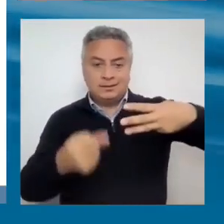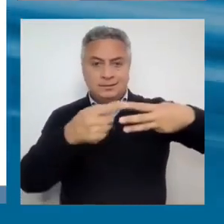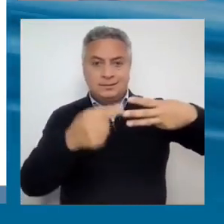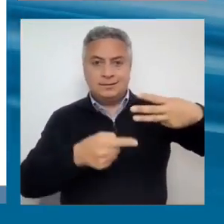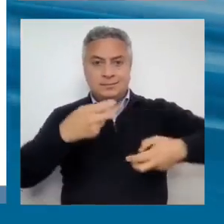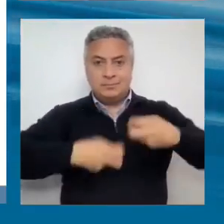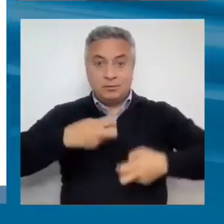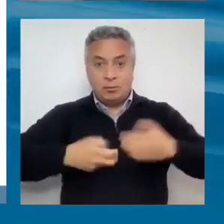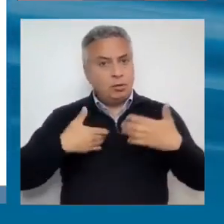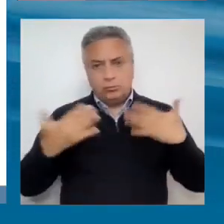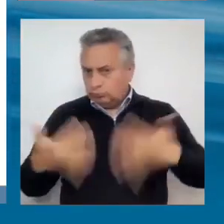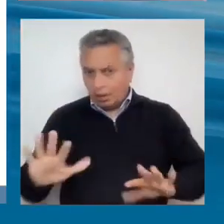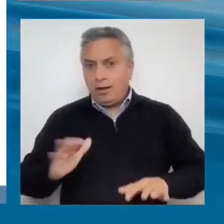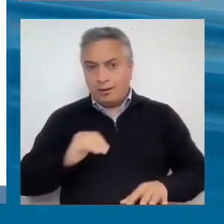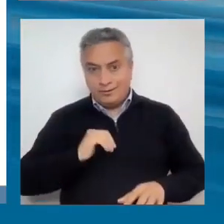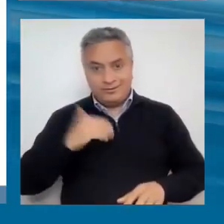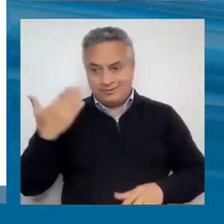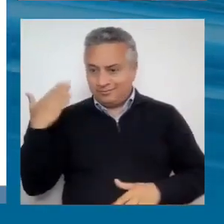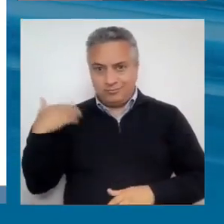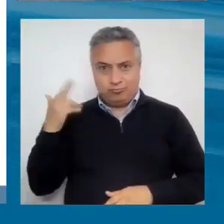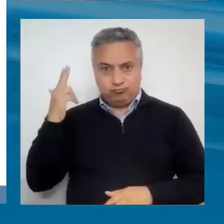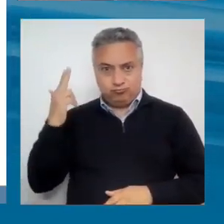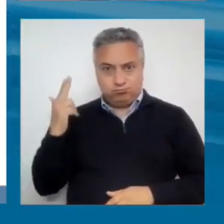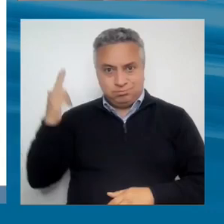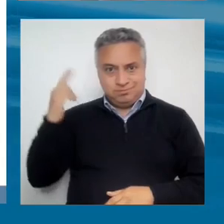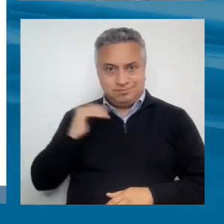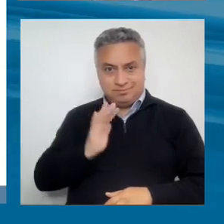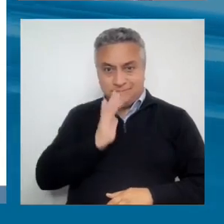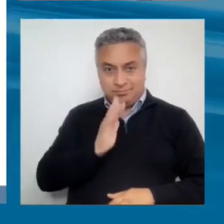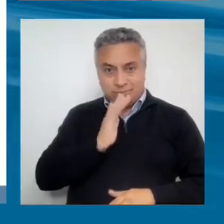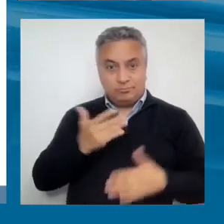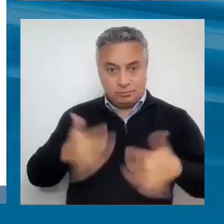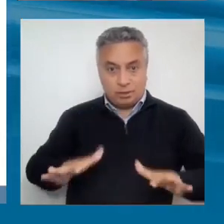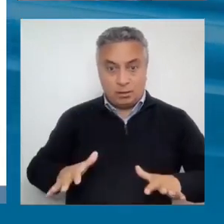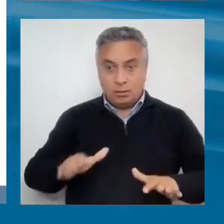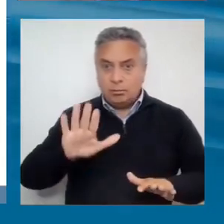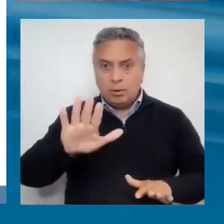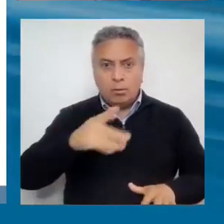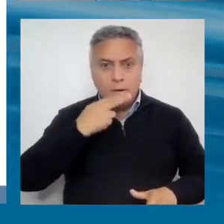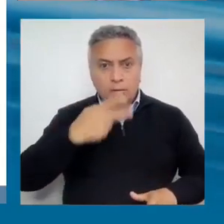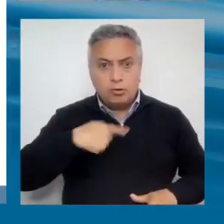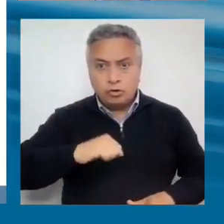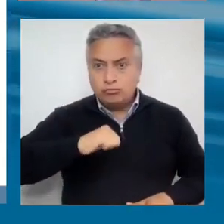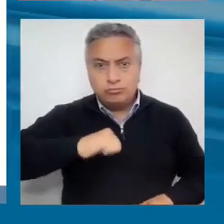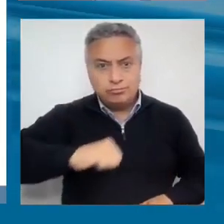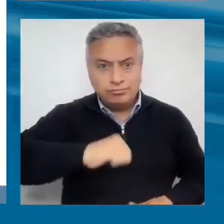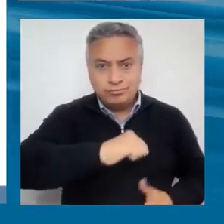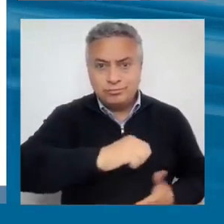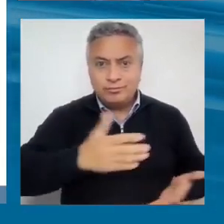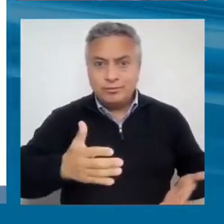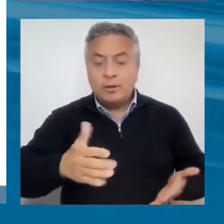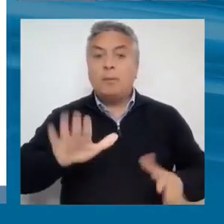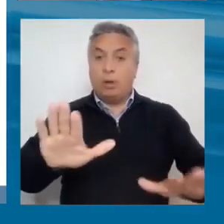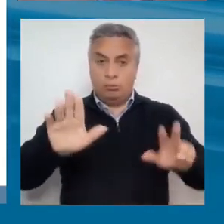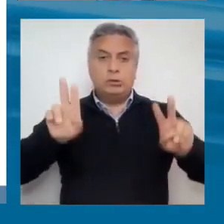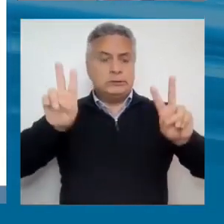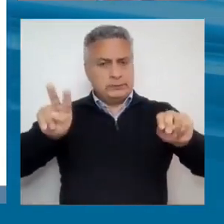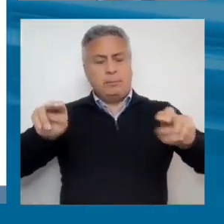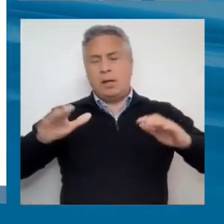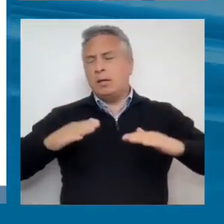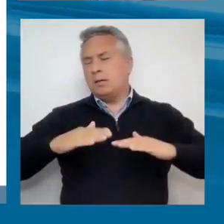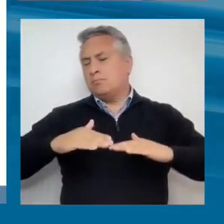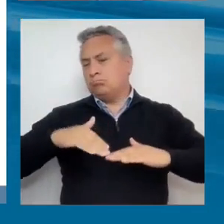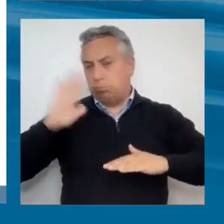discurso inaugural. Se dicen muy rápido, pero son temas enormes, cada uno de estos, ¿verdad?